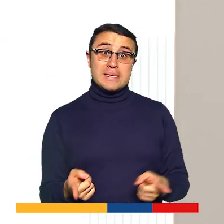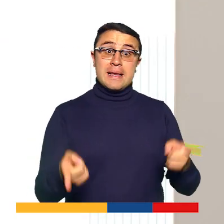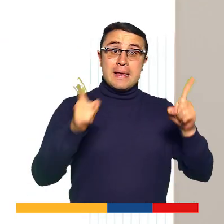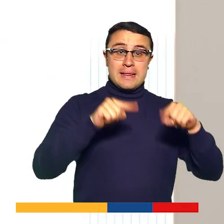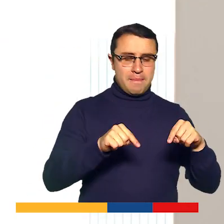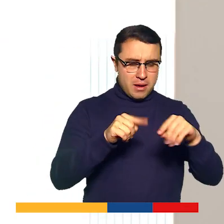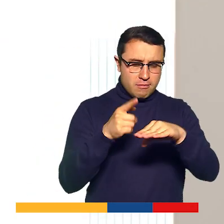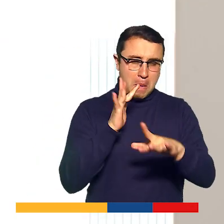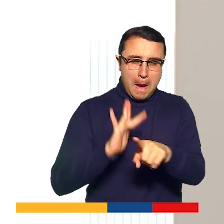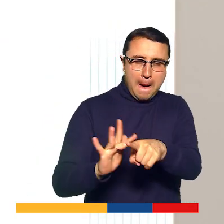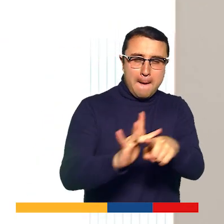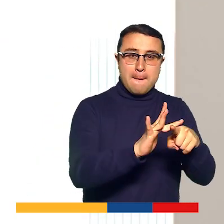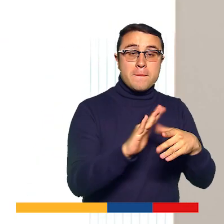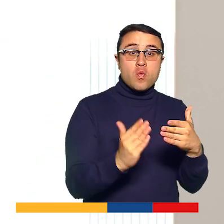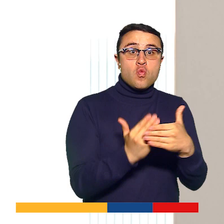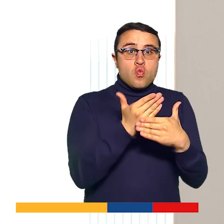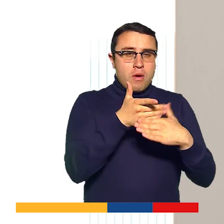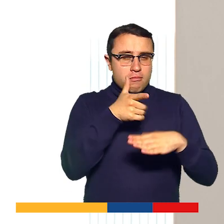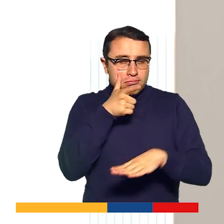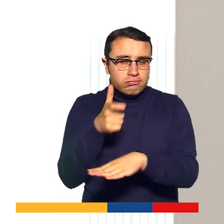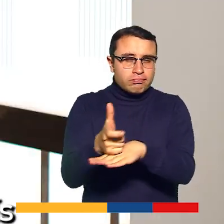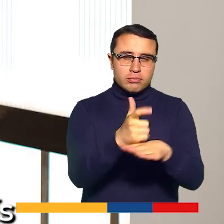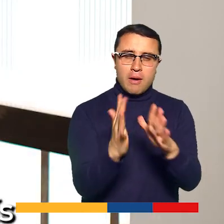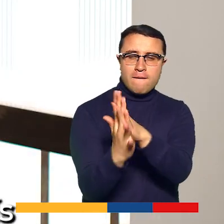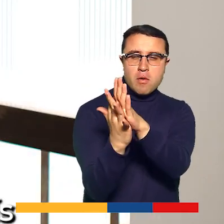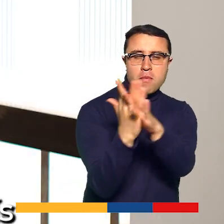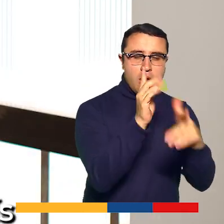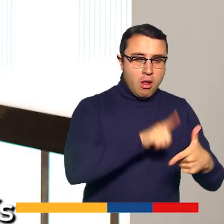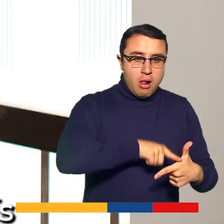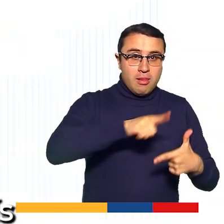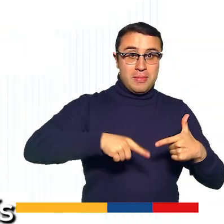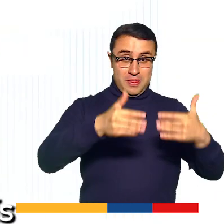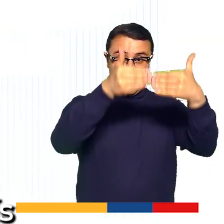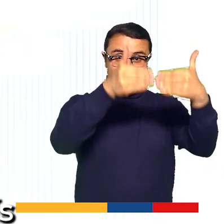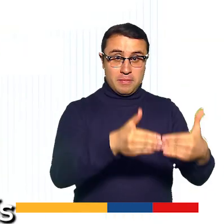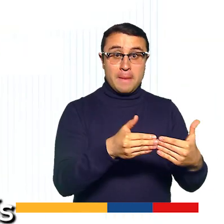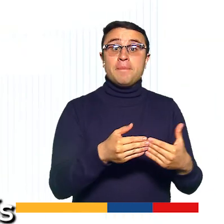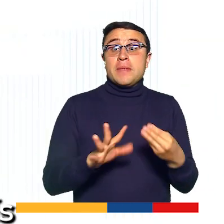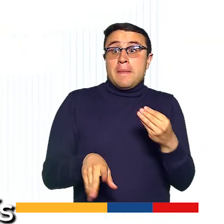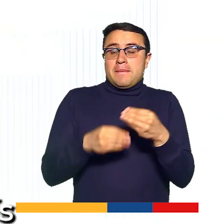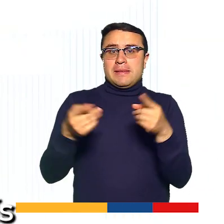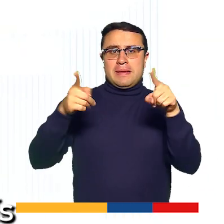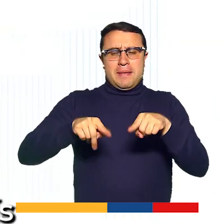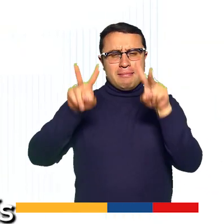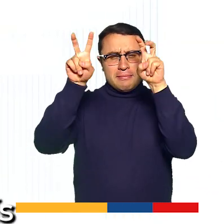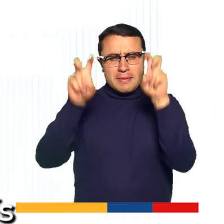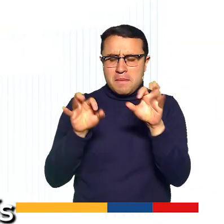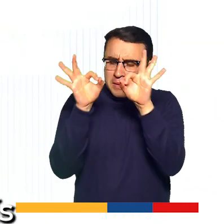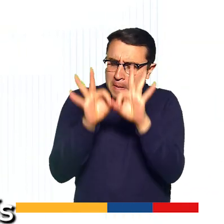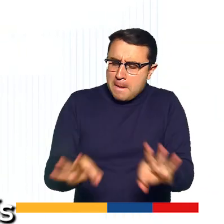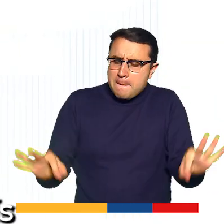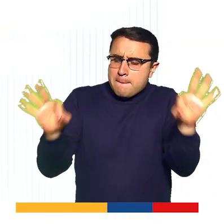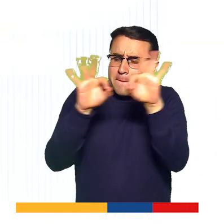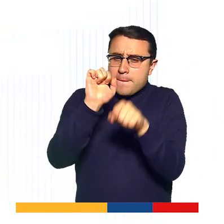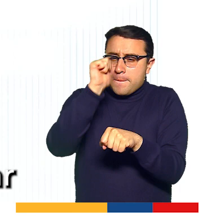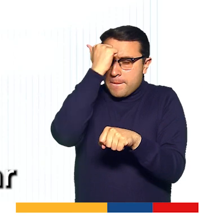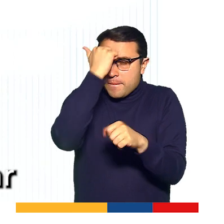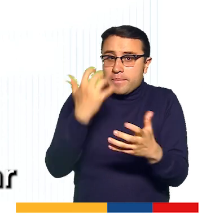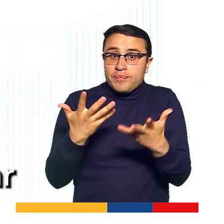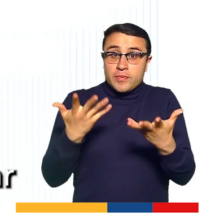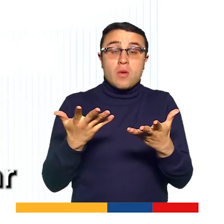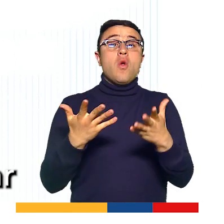Observatorio Nacional de Discapacidad. Asimismo, asuntos tan fundamentales para el país